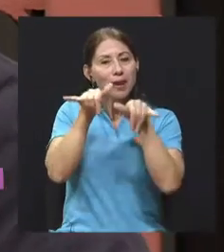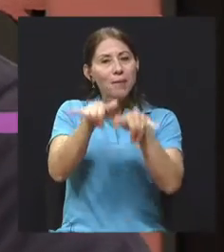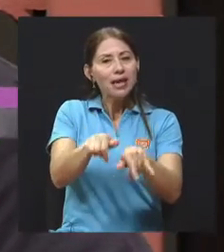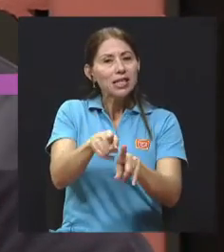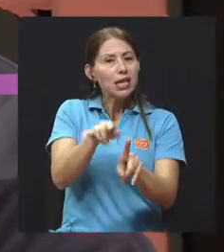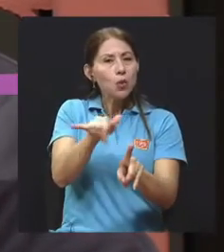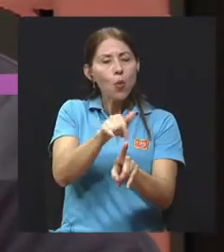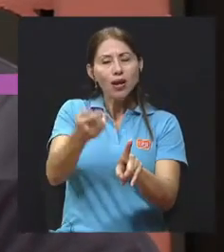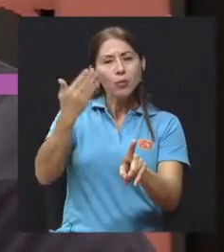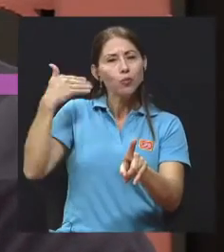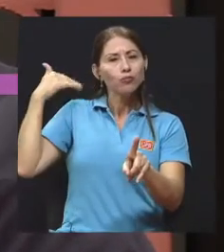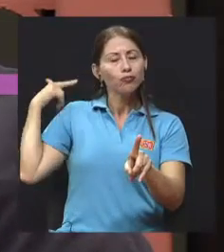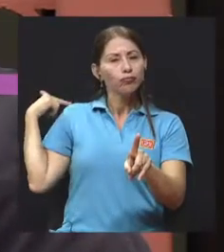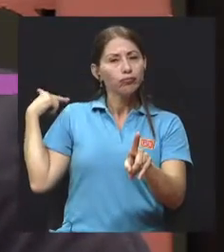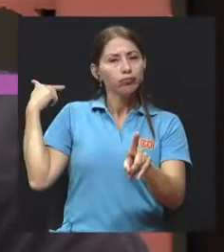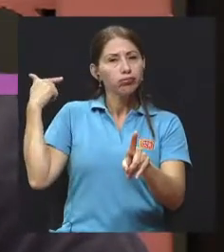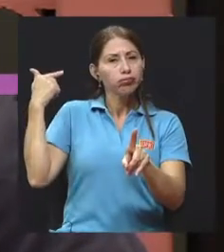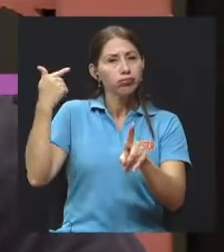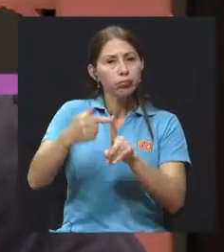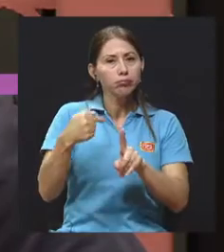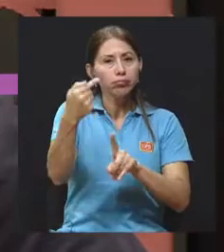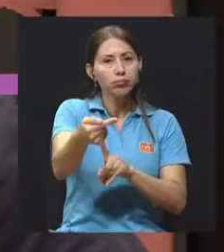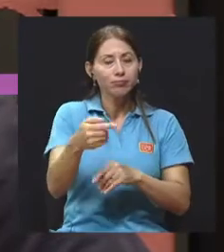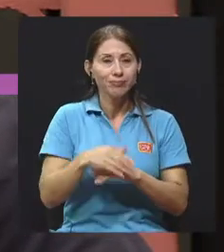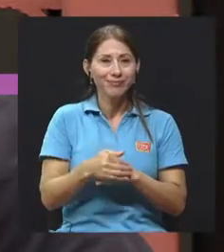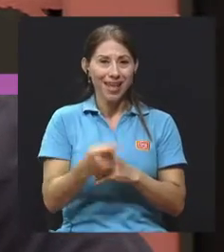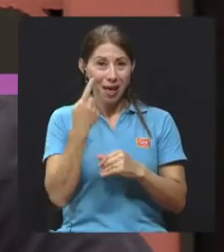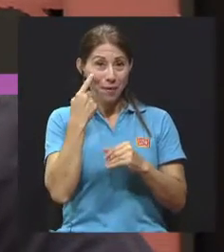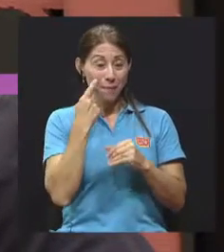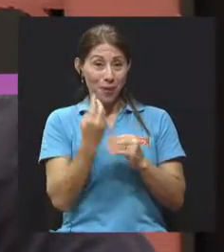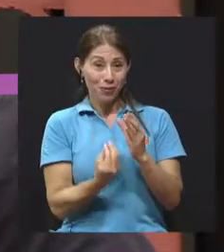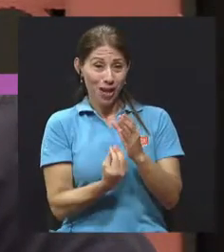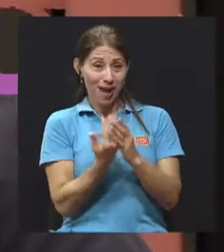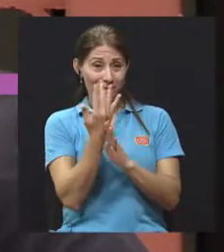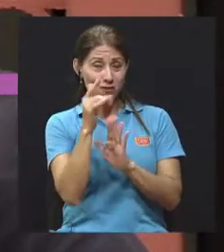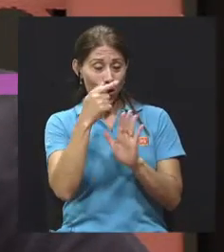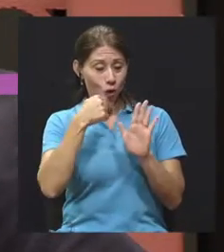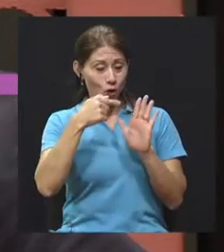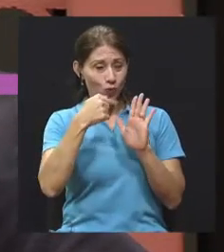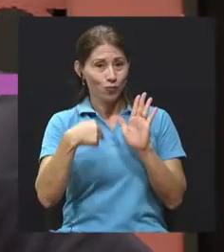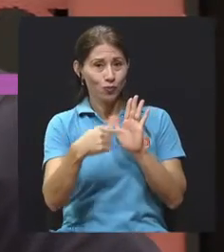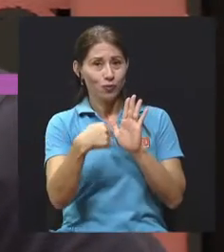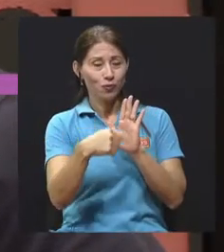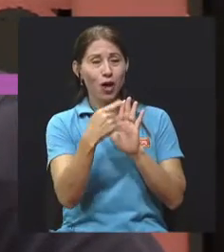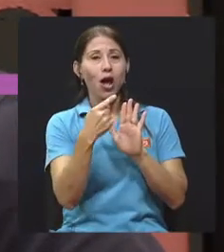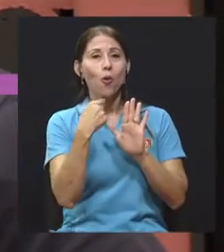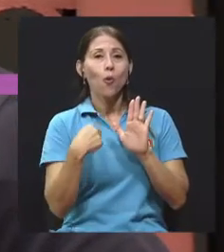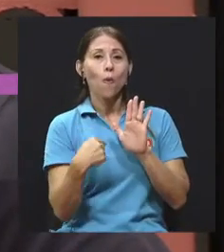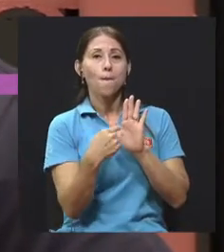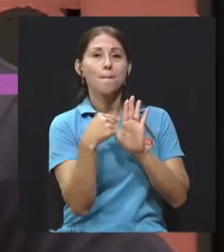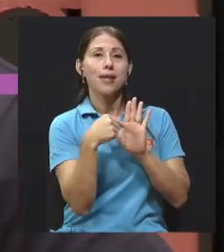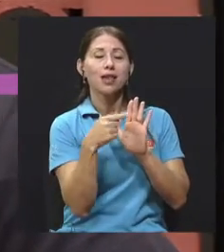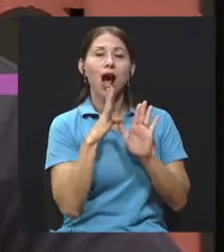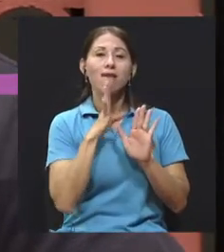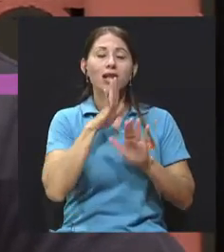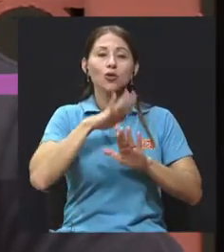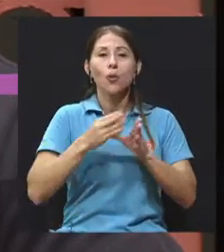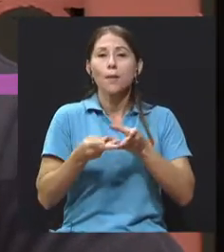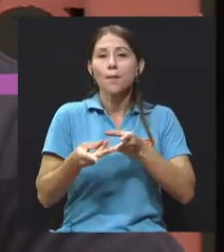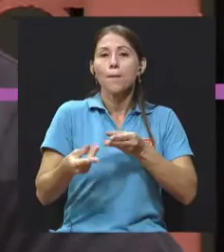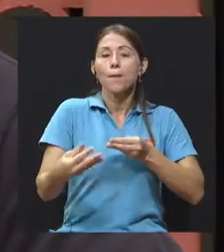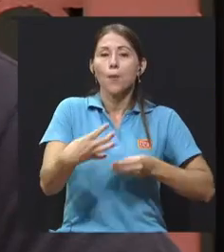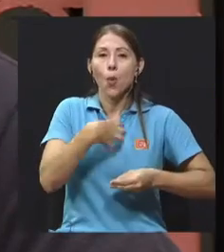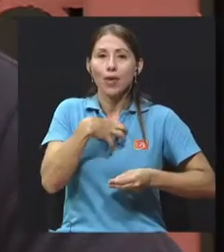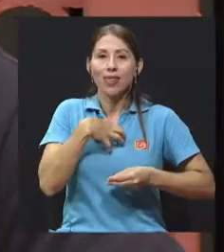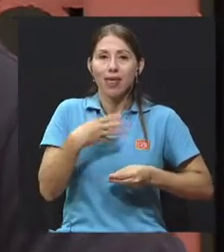y con respecto a uno de los pétalos de la flor, donde habla de la propiedad de la tierra y la autogobernación,